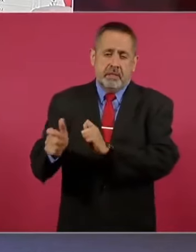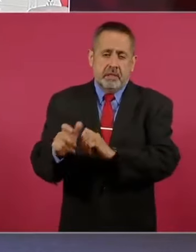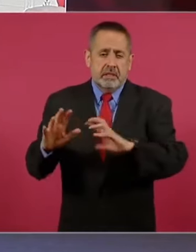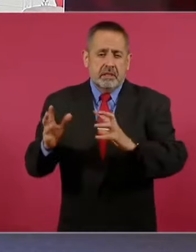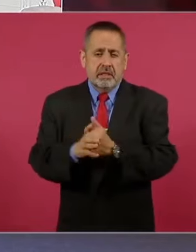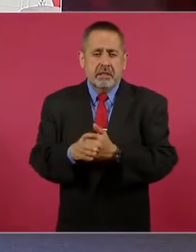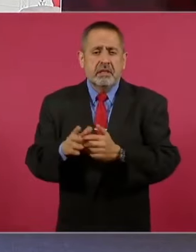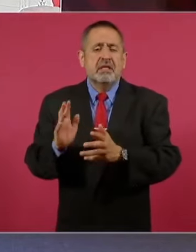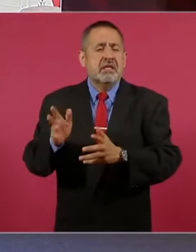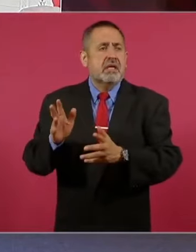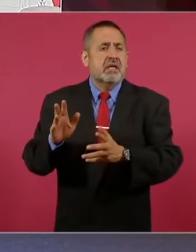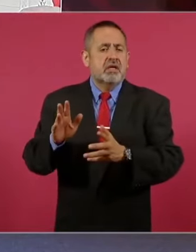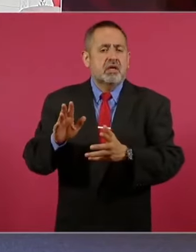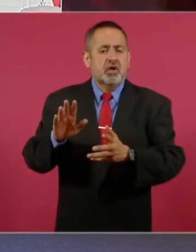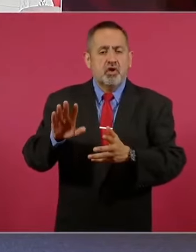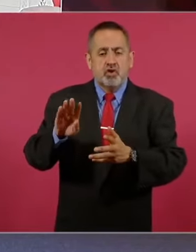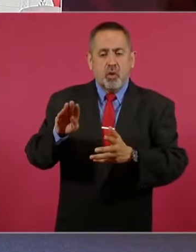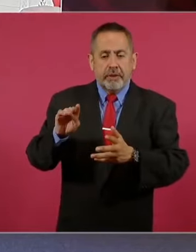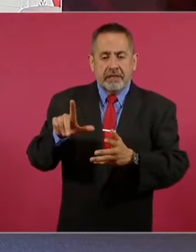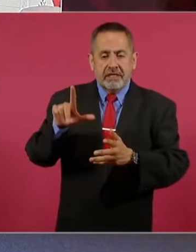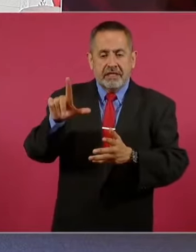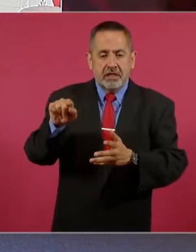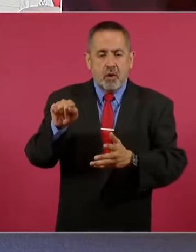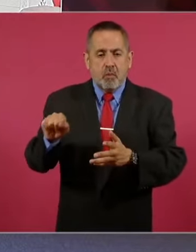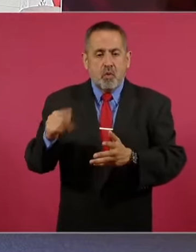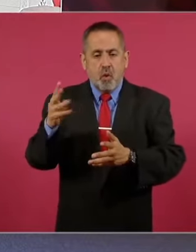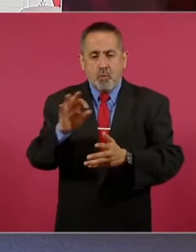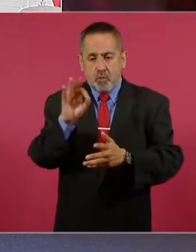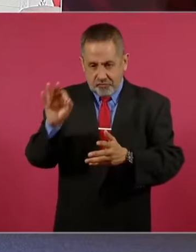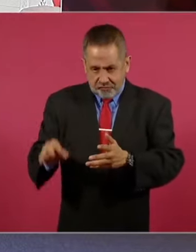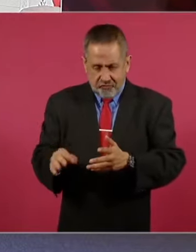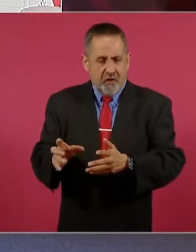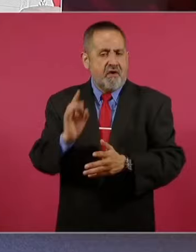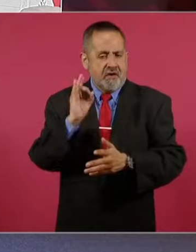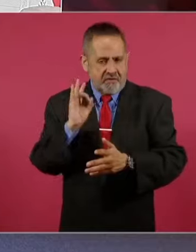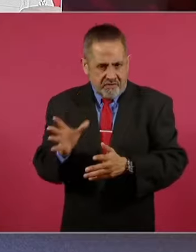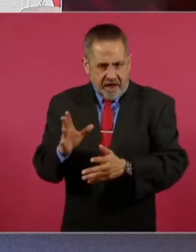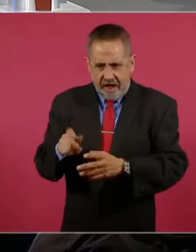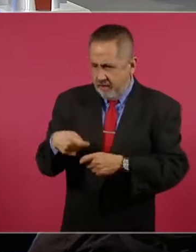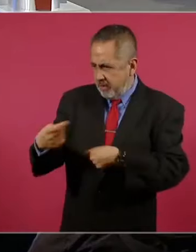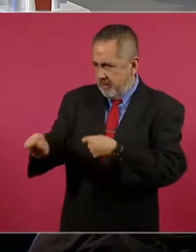97.4 por ciento.